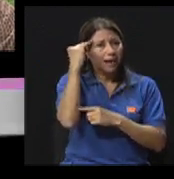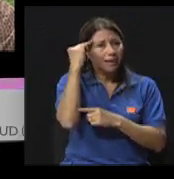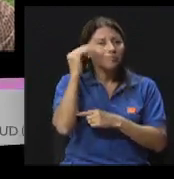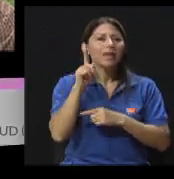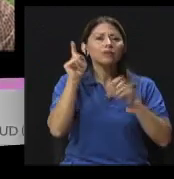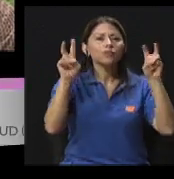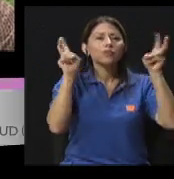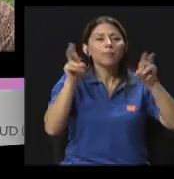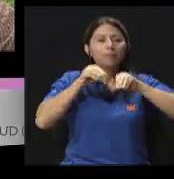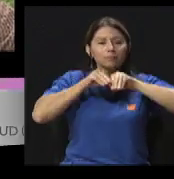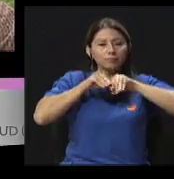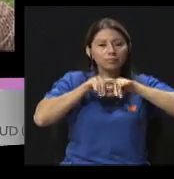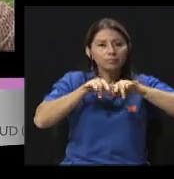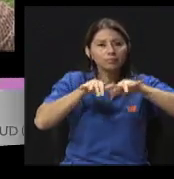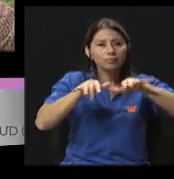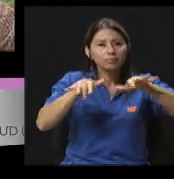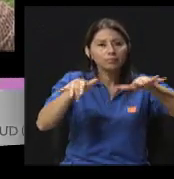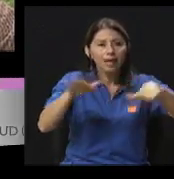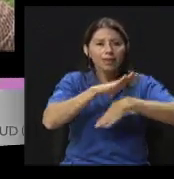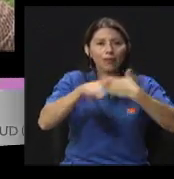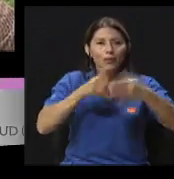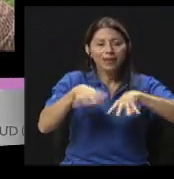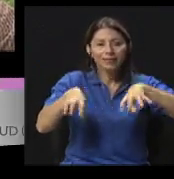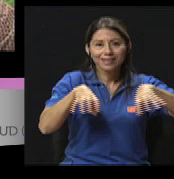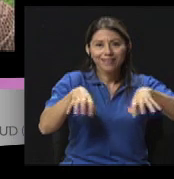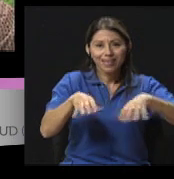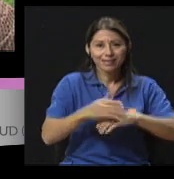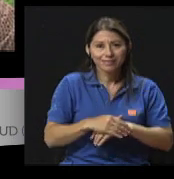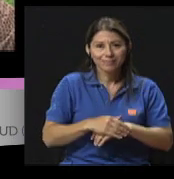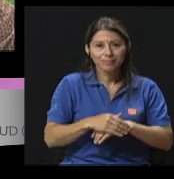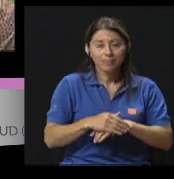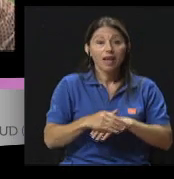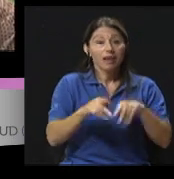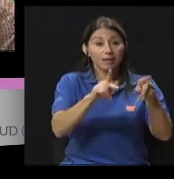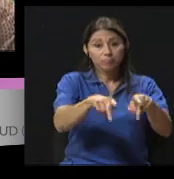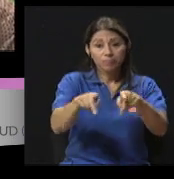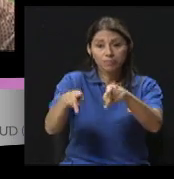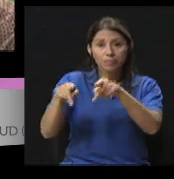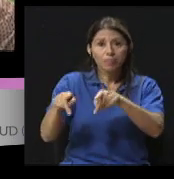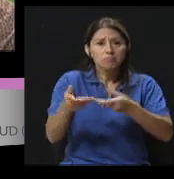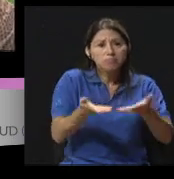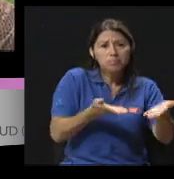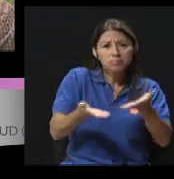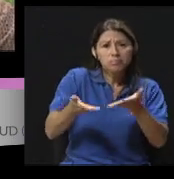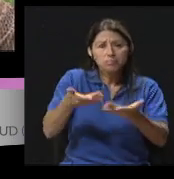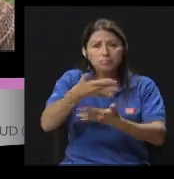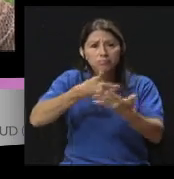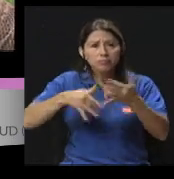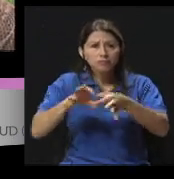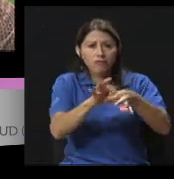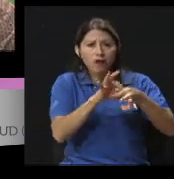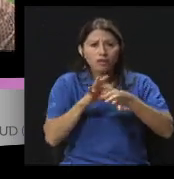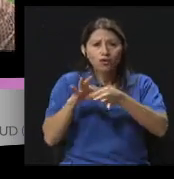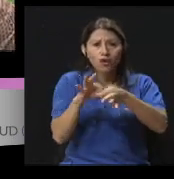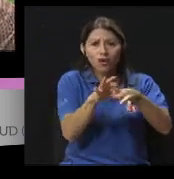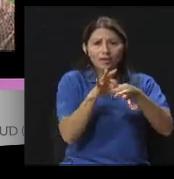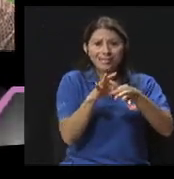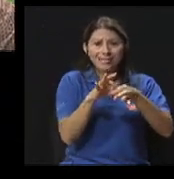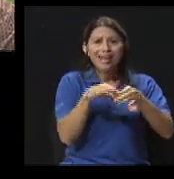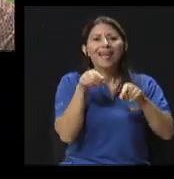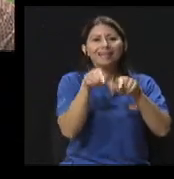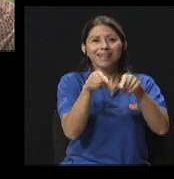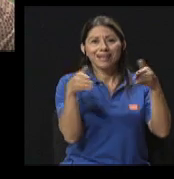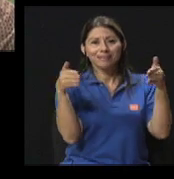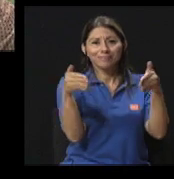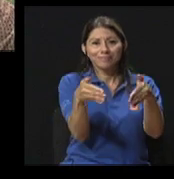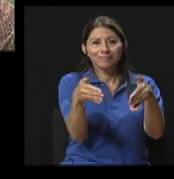temático y este eje es transversal en todas las actividades. Las relaciones interpersonales se desprenden de este eje. Entonces vamos